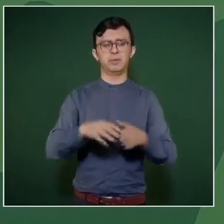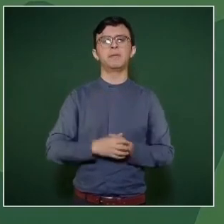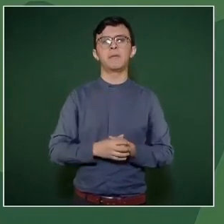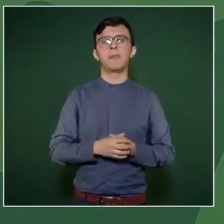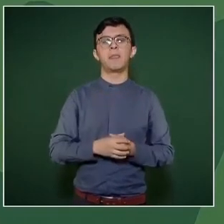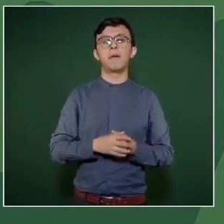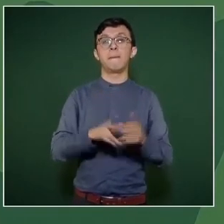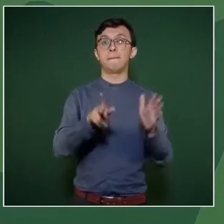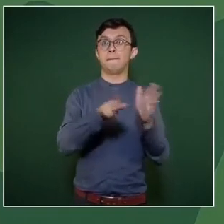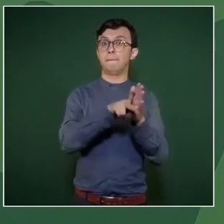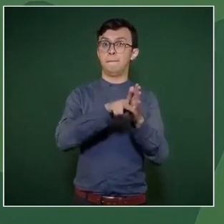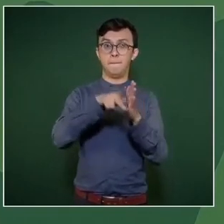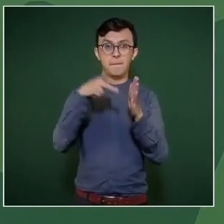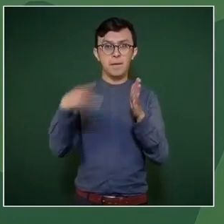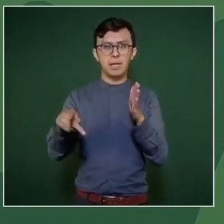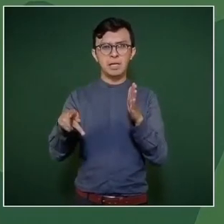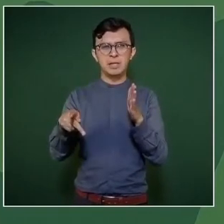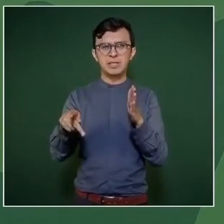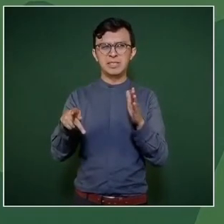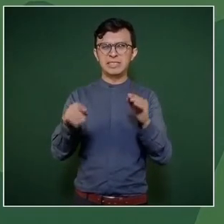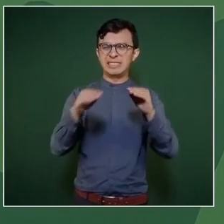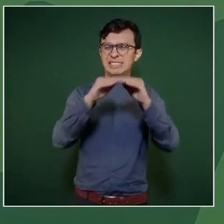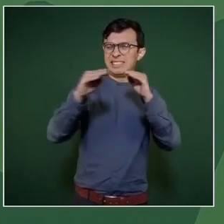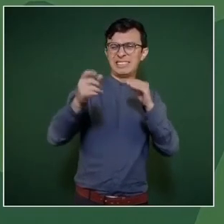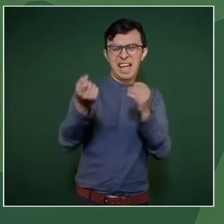los periódicos casi todos